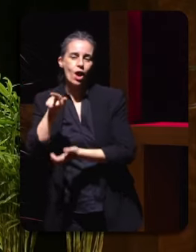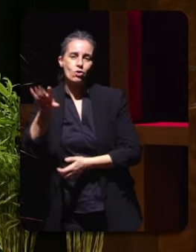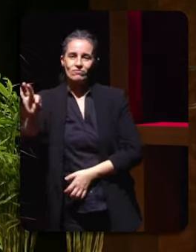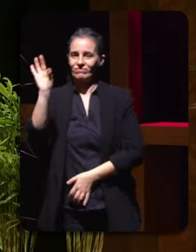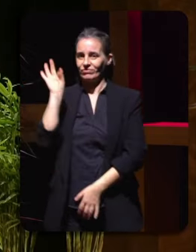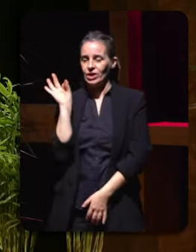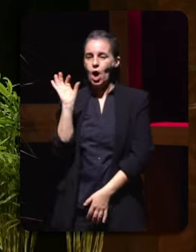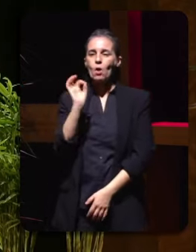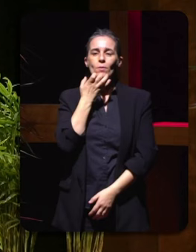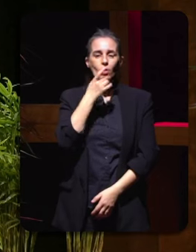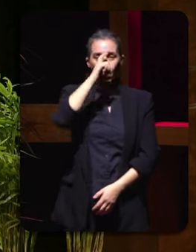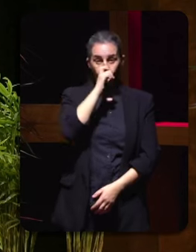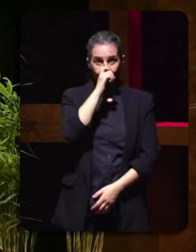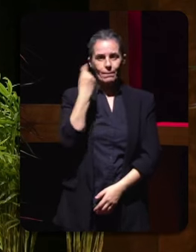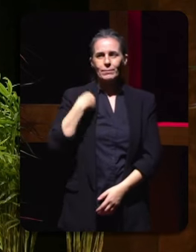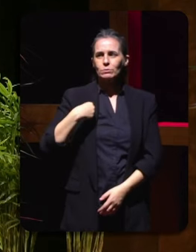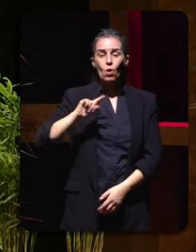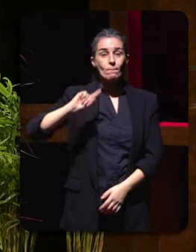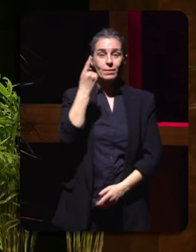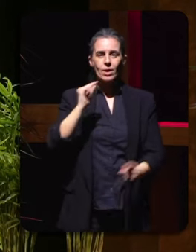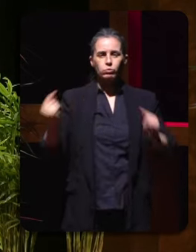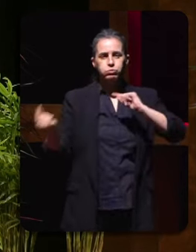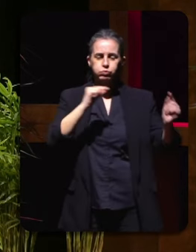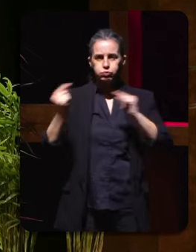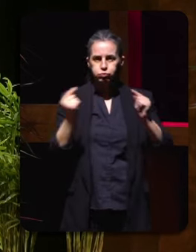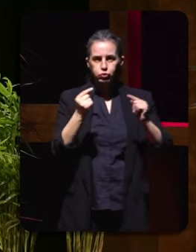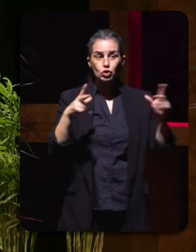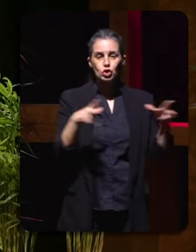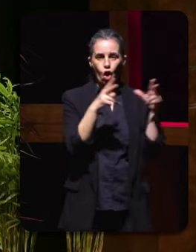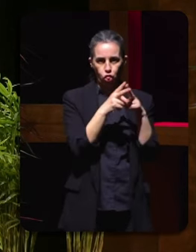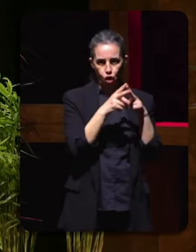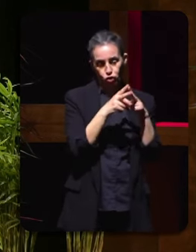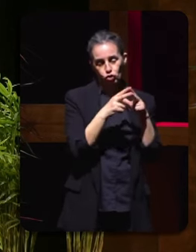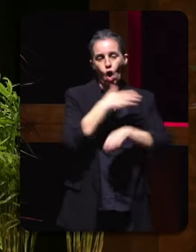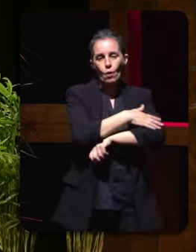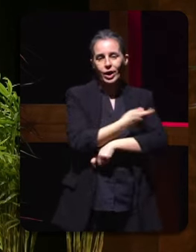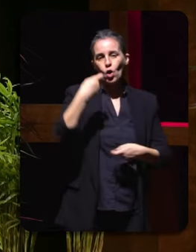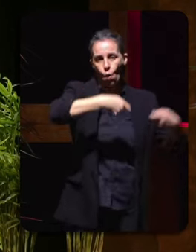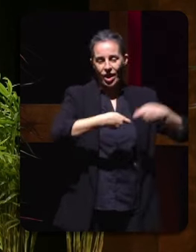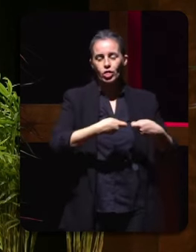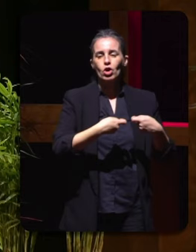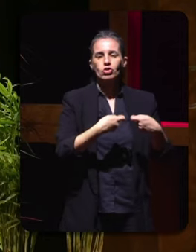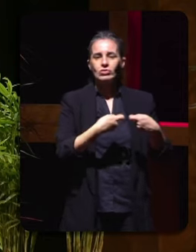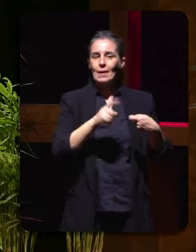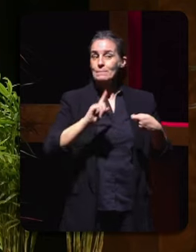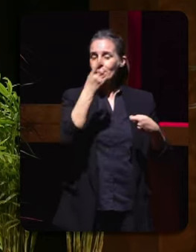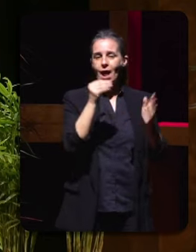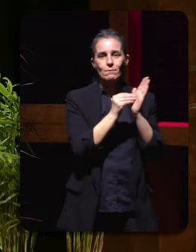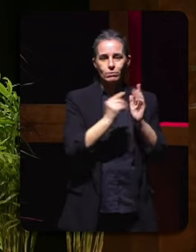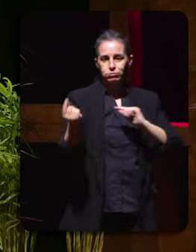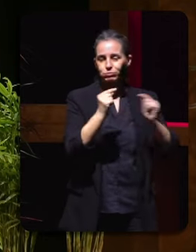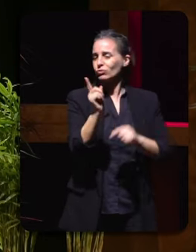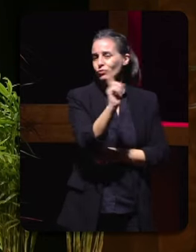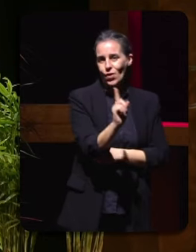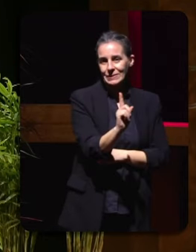non é a primeira discrepancia, por exemplo, entre os socios do goberno de coalición, contextualizan así actualidades e tamén de algún